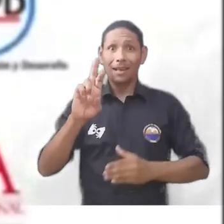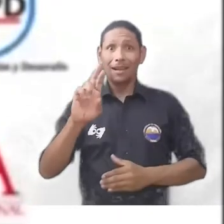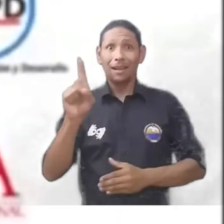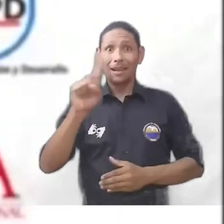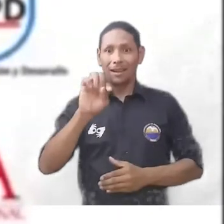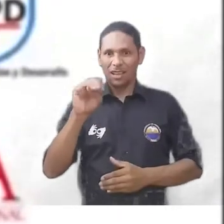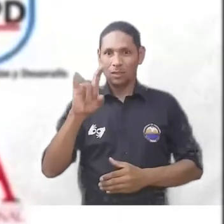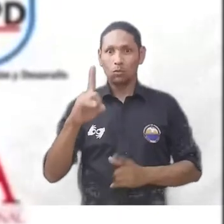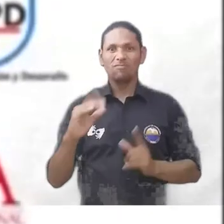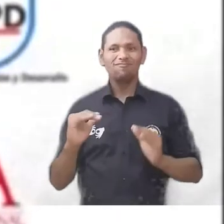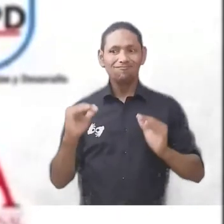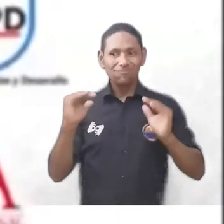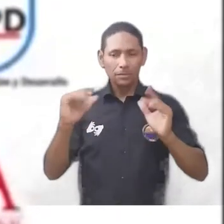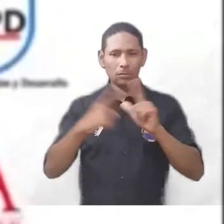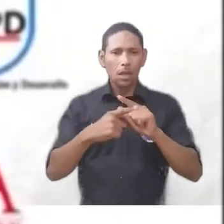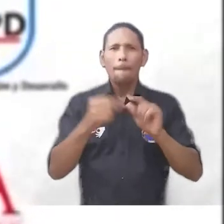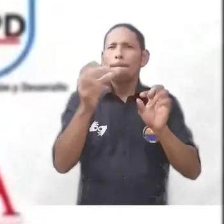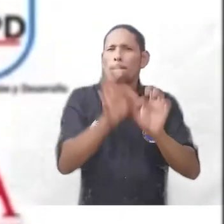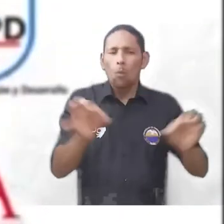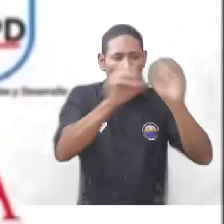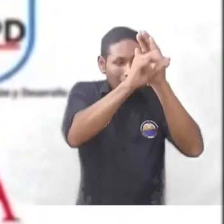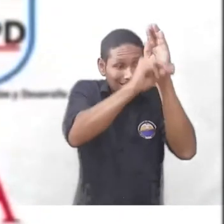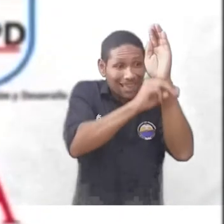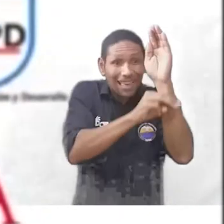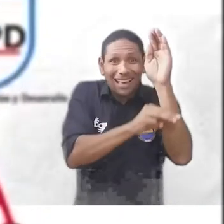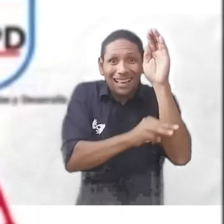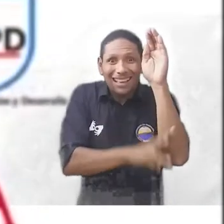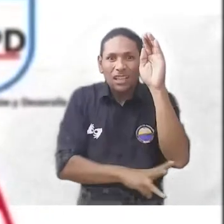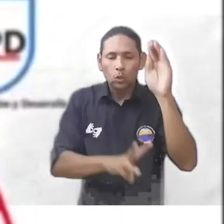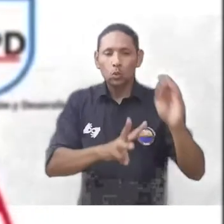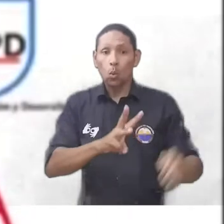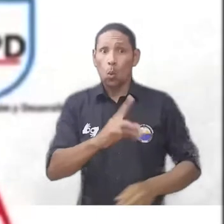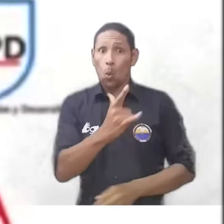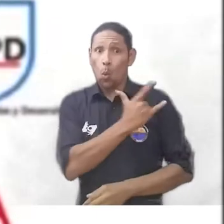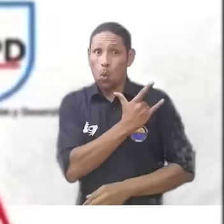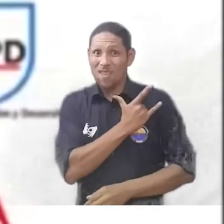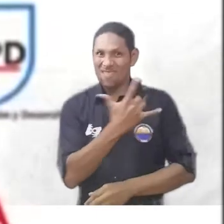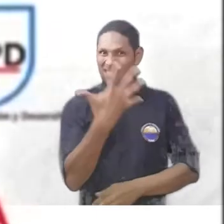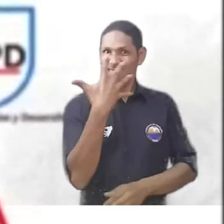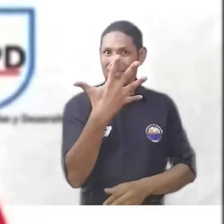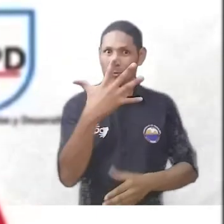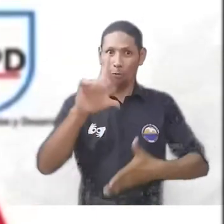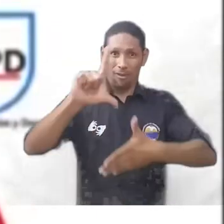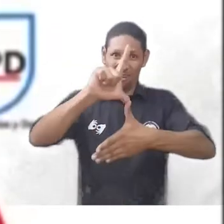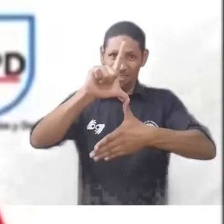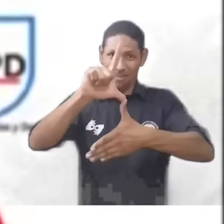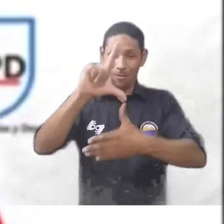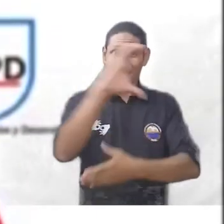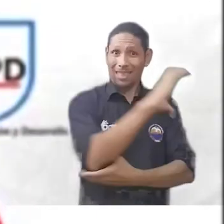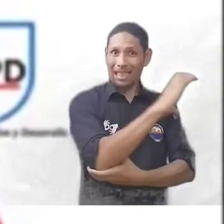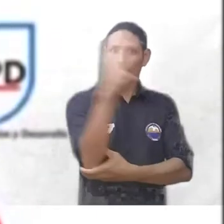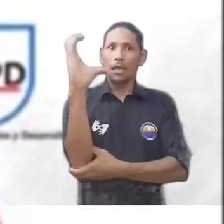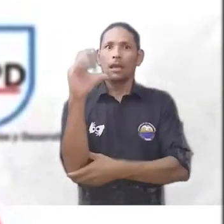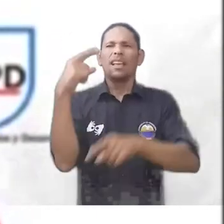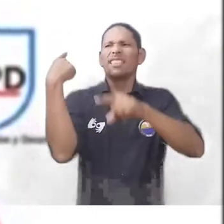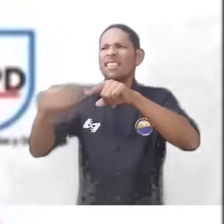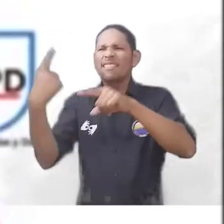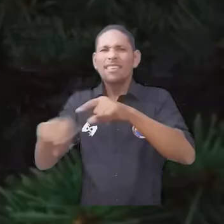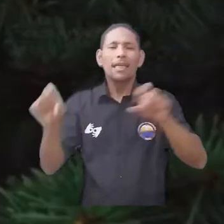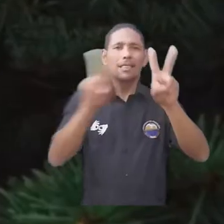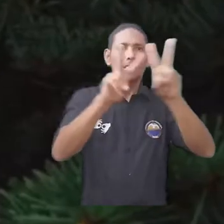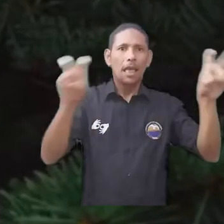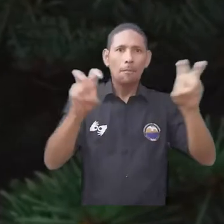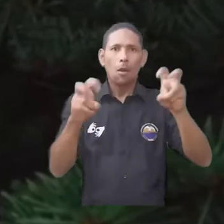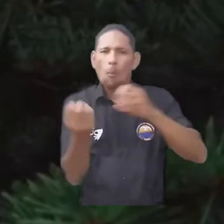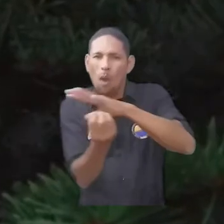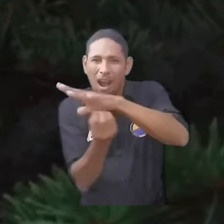desarrollo curricular en cinco instituciones de educación superior de América Latina y el Caribe sobre temas de manejo ambiental y turismo sostenible,